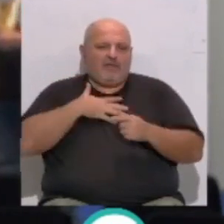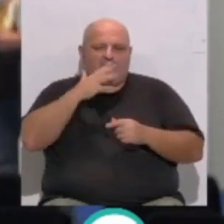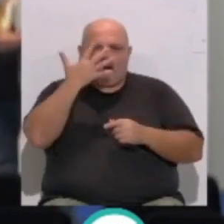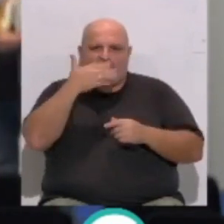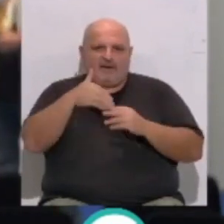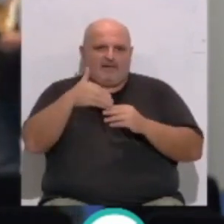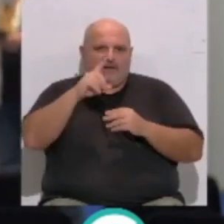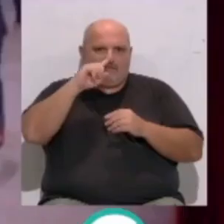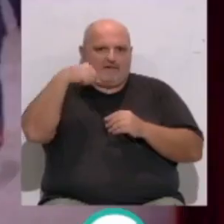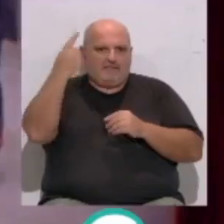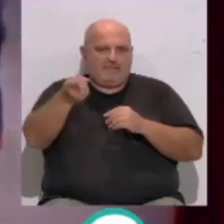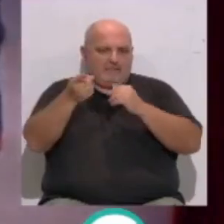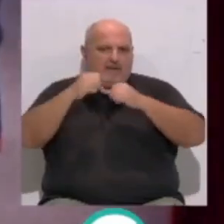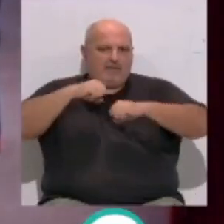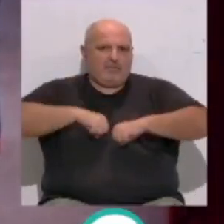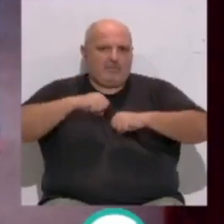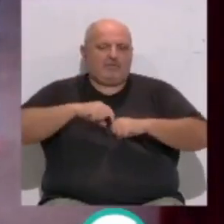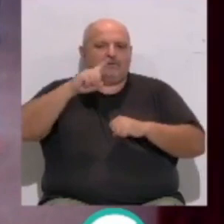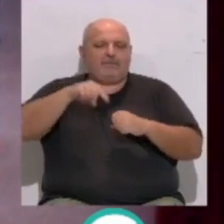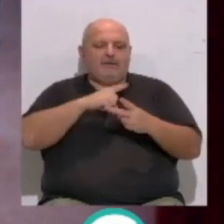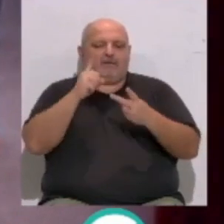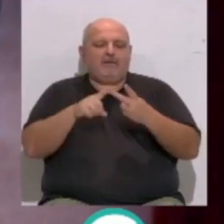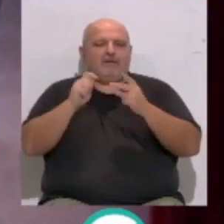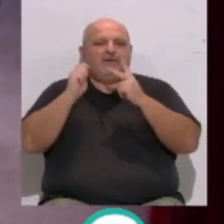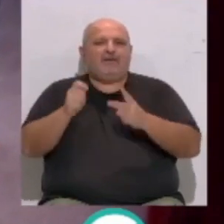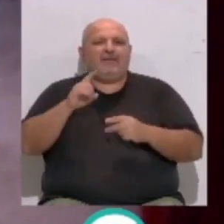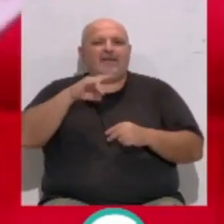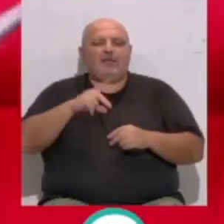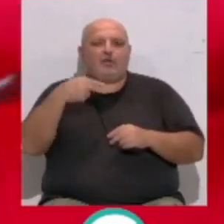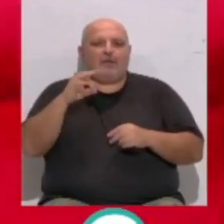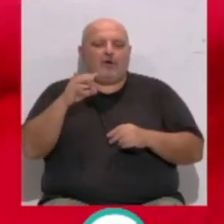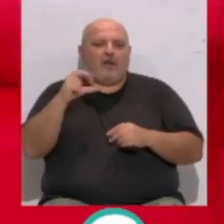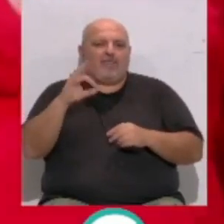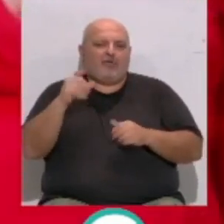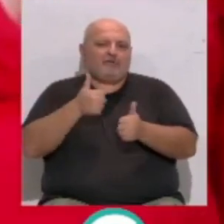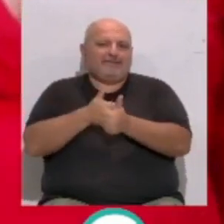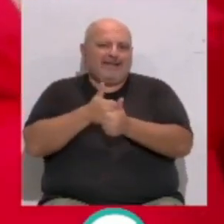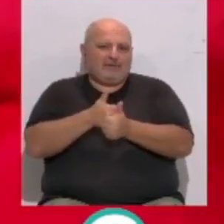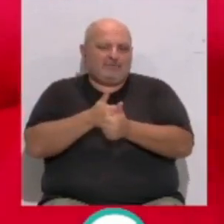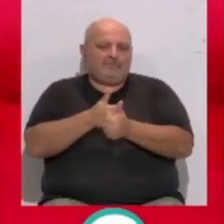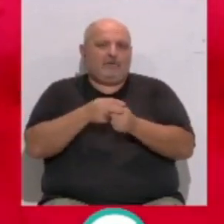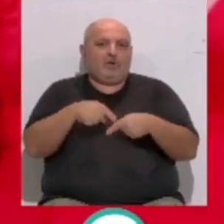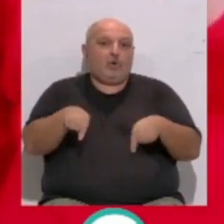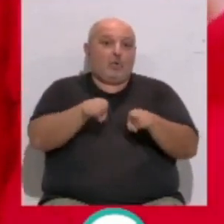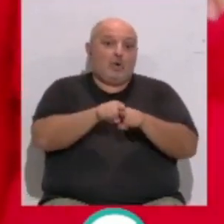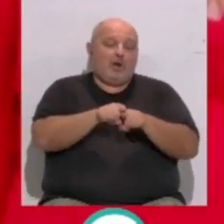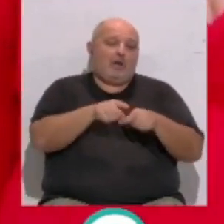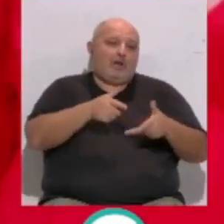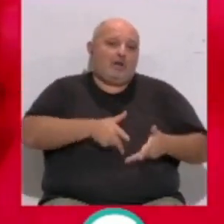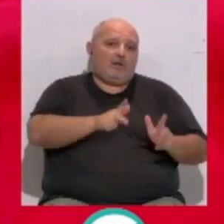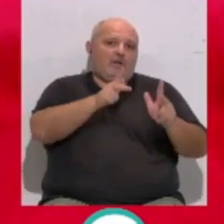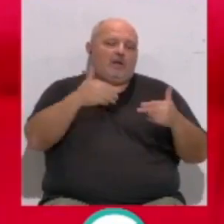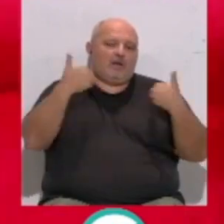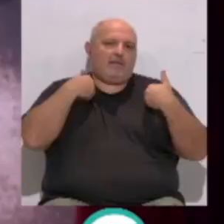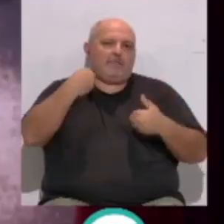del Falla en la modalidad de adultos, así como el nombramiento de Domingo Alcedo como secretario. De igual forma, se ha autorizado el cargo